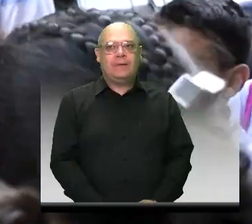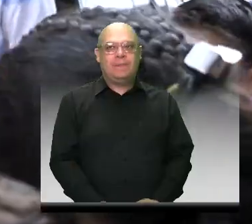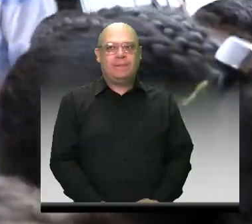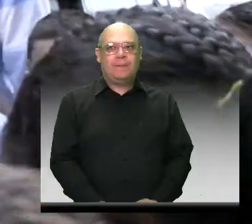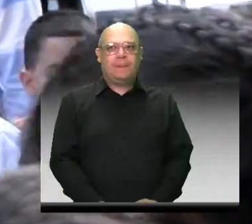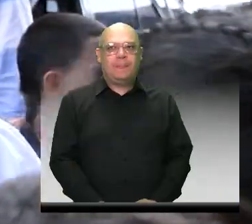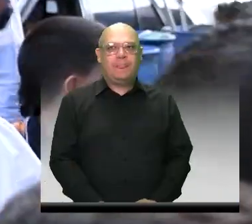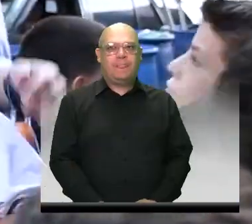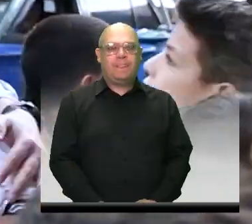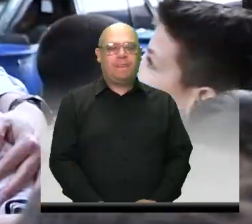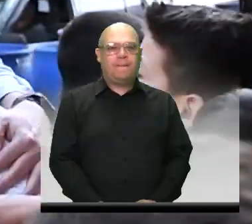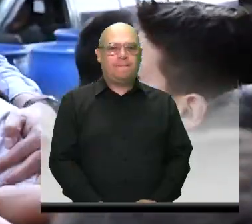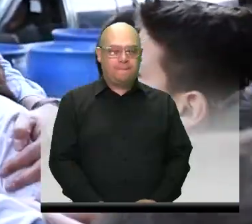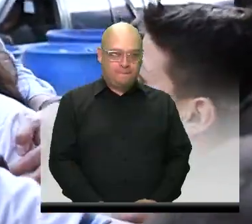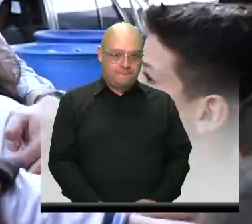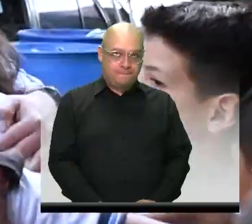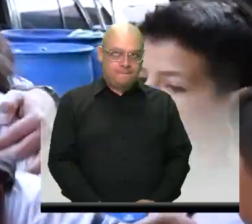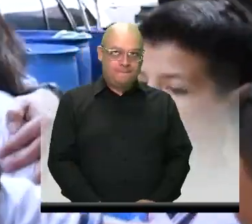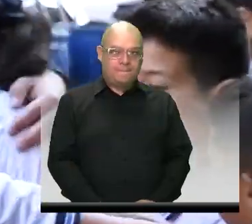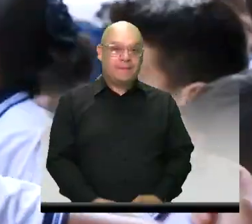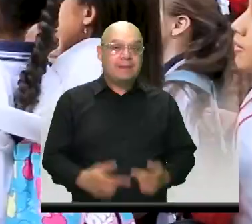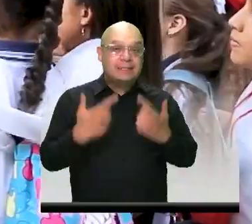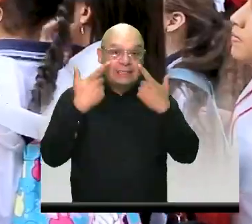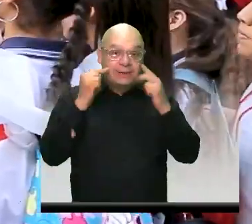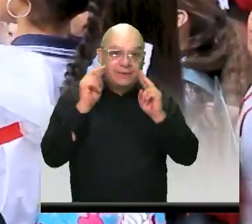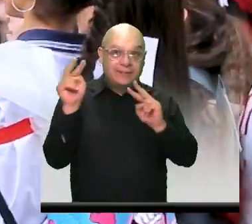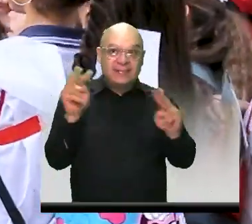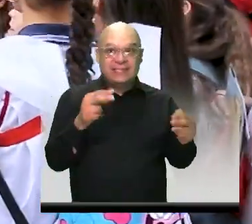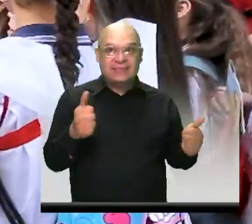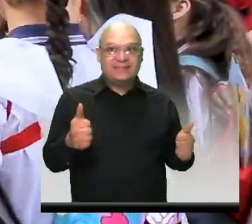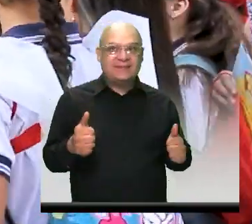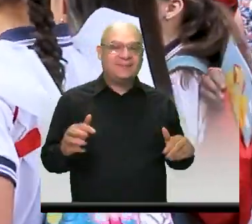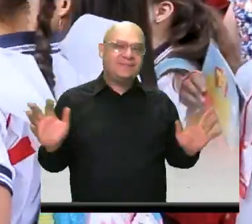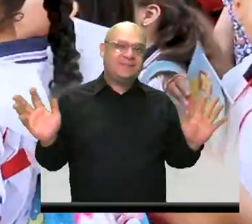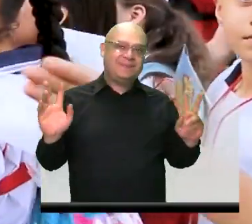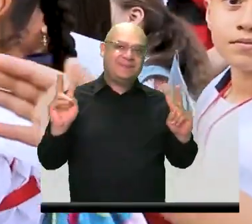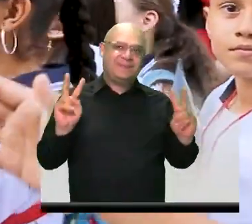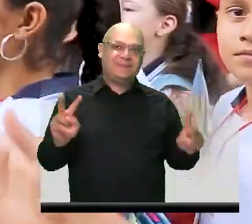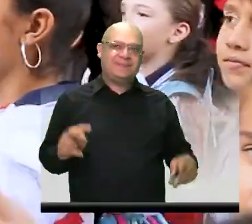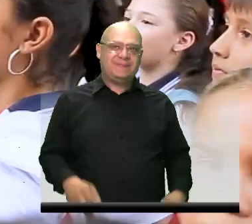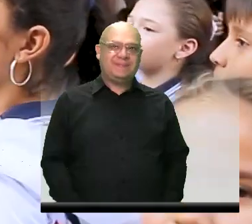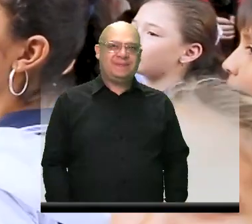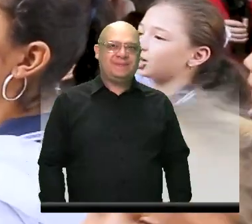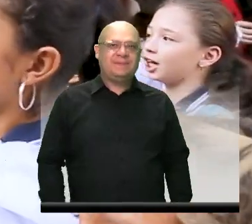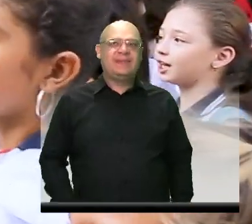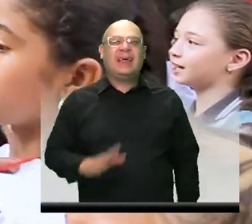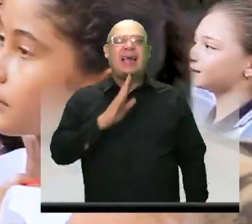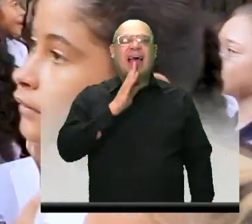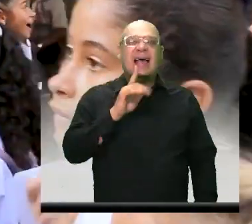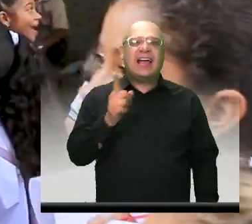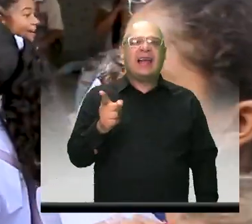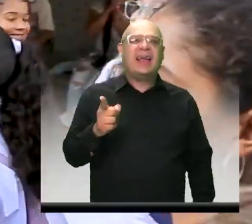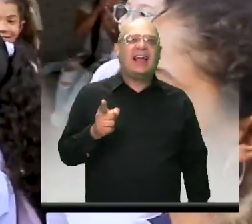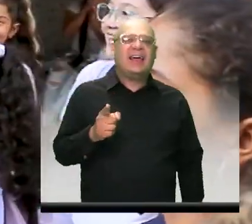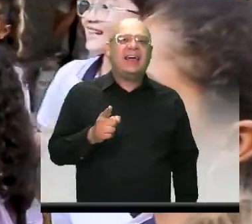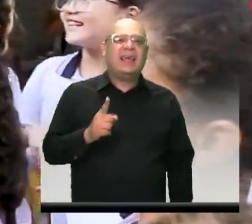de los Niños Muchachos, qué rico verlos. Me alegra mucho ahora, muchachas. ¿Quién es él? Vamos a decirle a